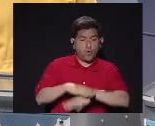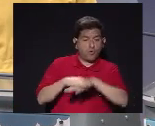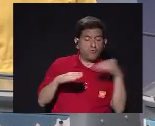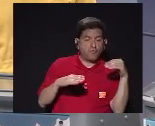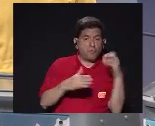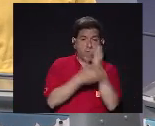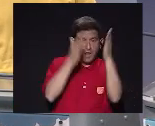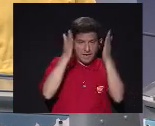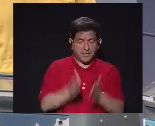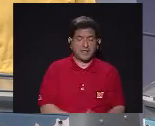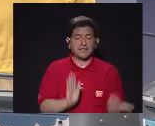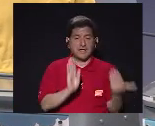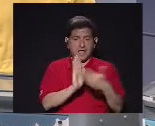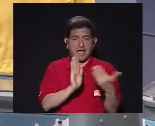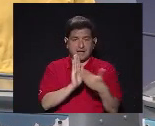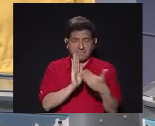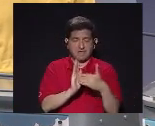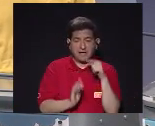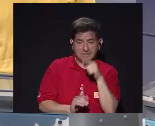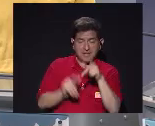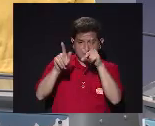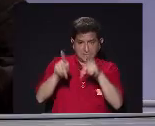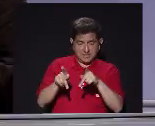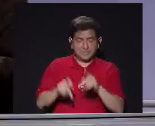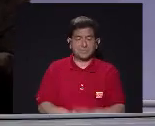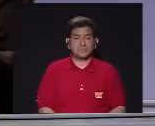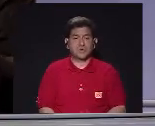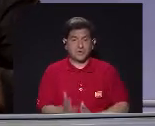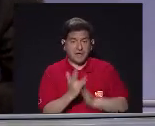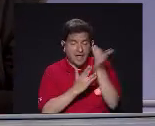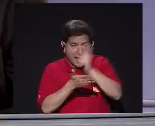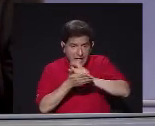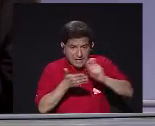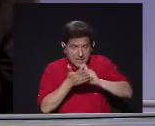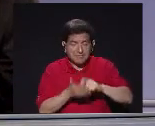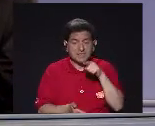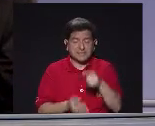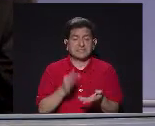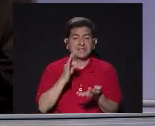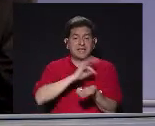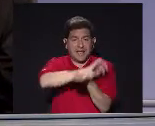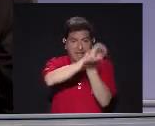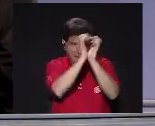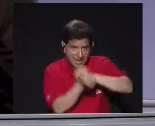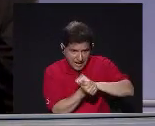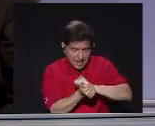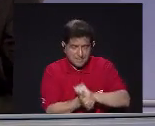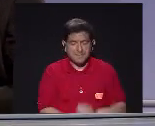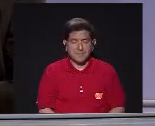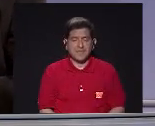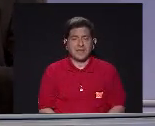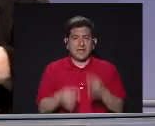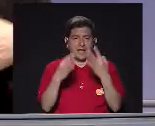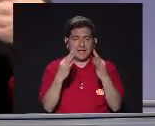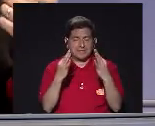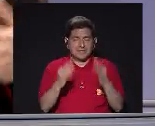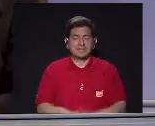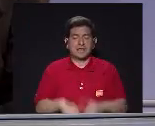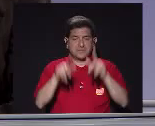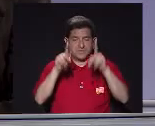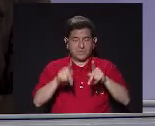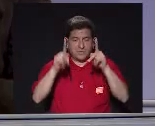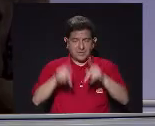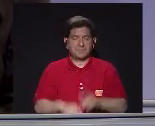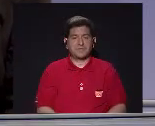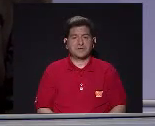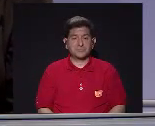artista Lo afecta Por medio De sus letras Para él De nuevo Afectar De regreso A ese Escritor Y a quien quiera Que se meta En el